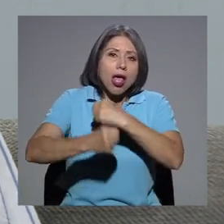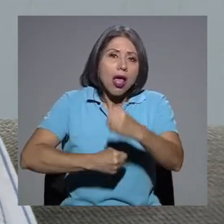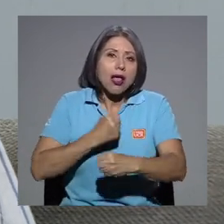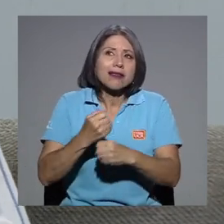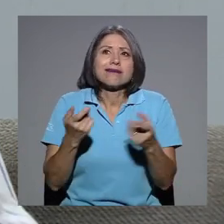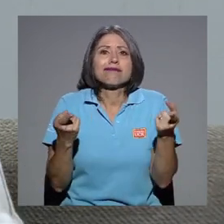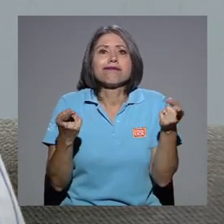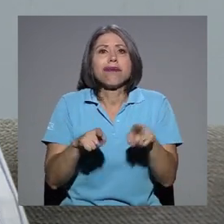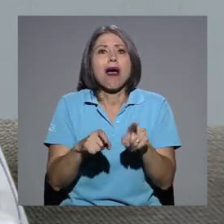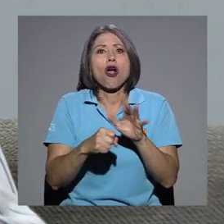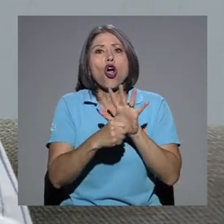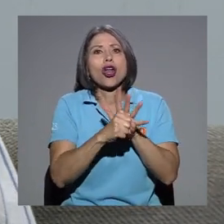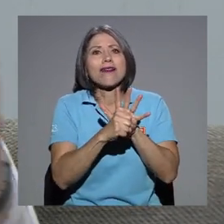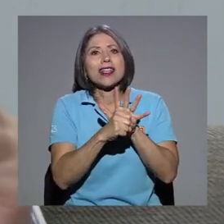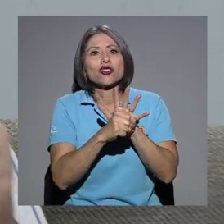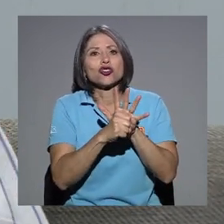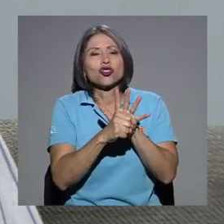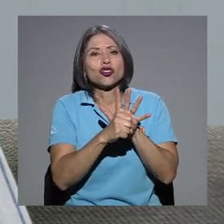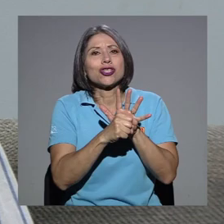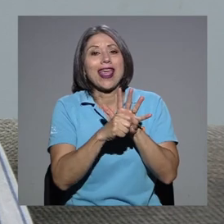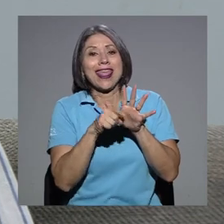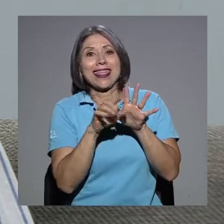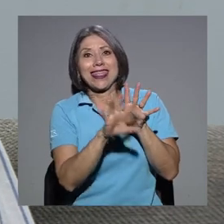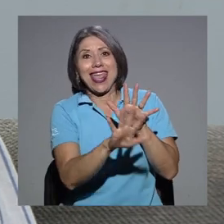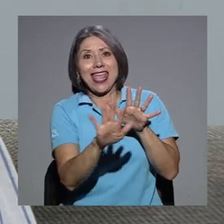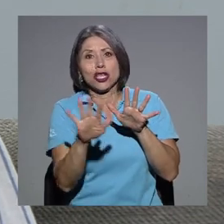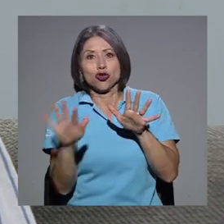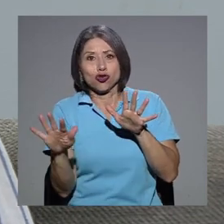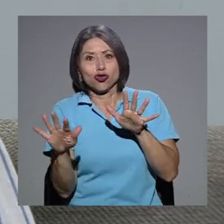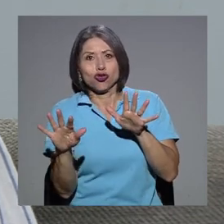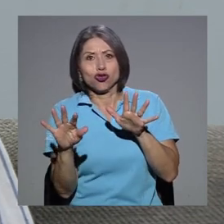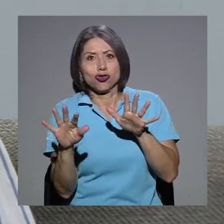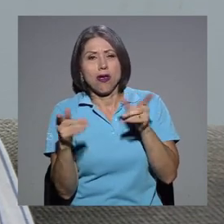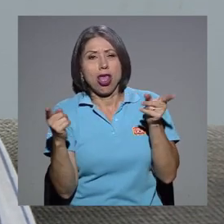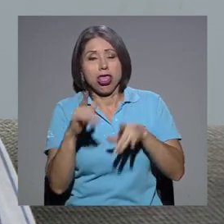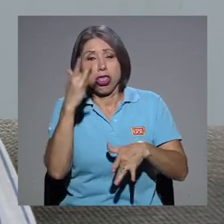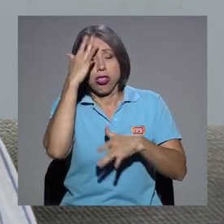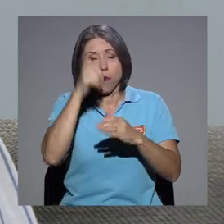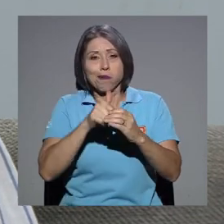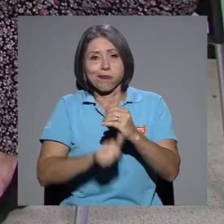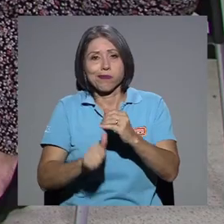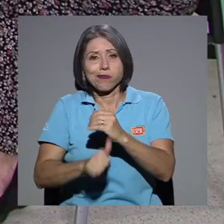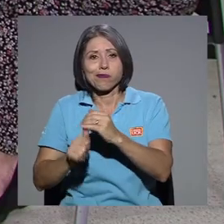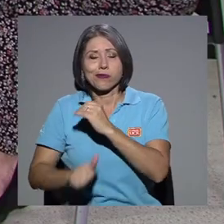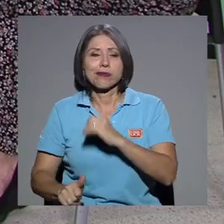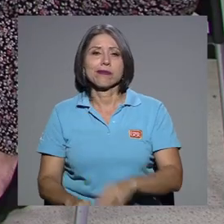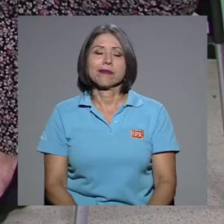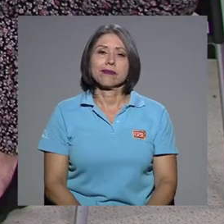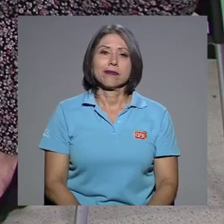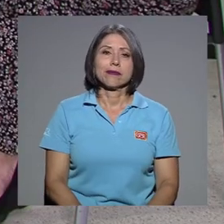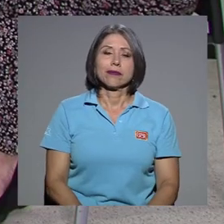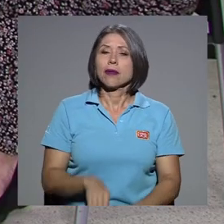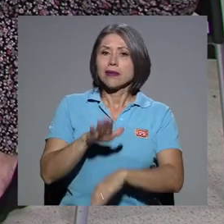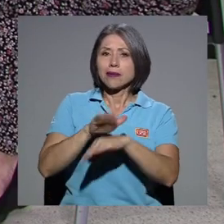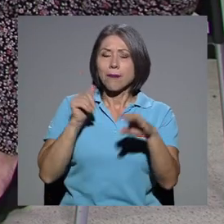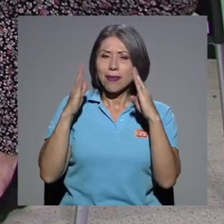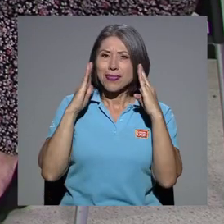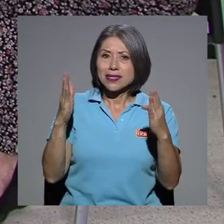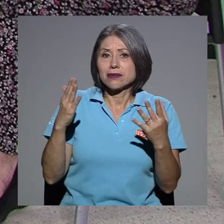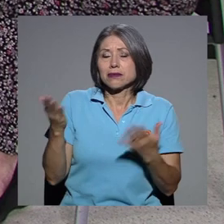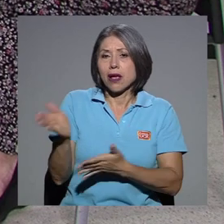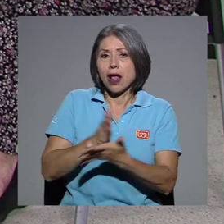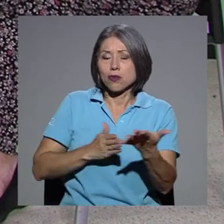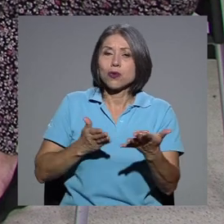bovinos, o sea, coronavirus de ellos, nada más, episodios diarreicos. Me llama mucho la atención, Boris, algunas de